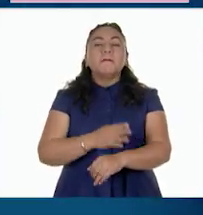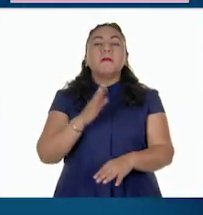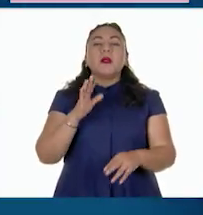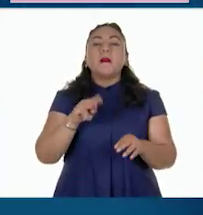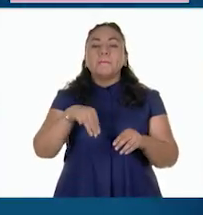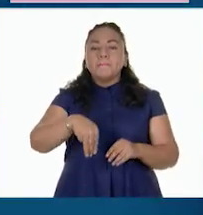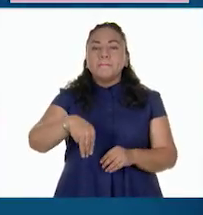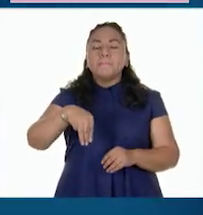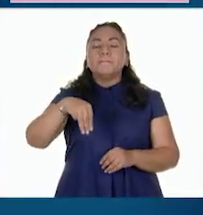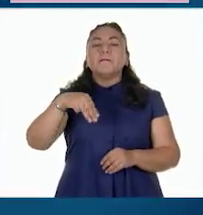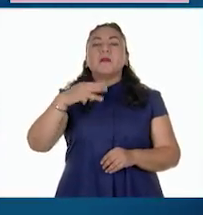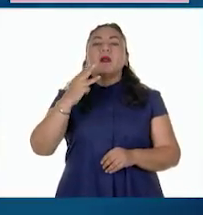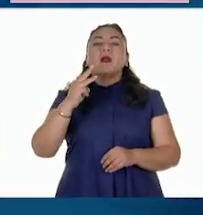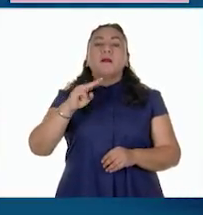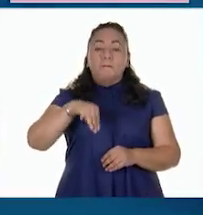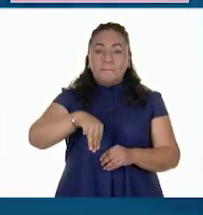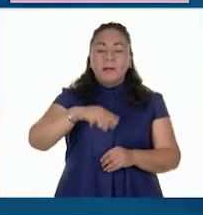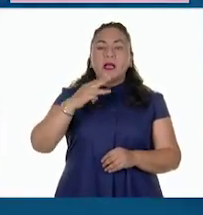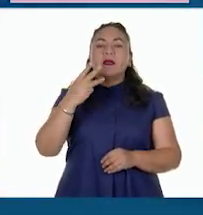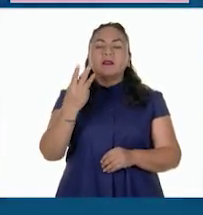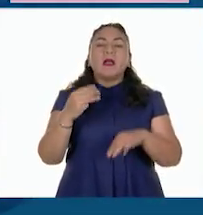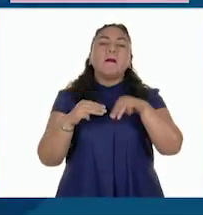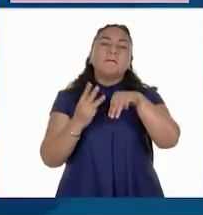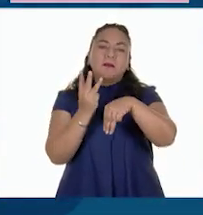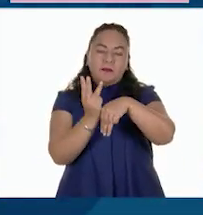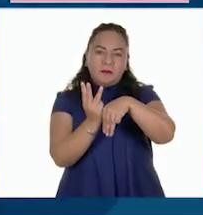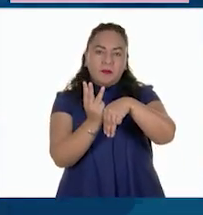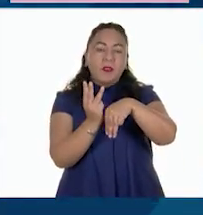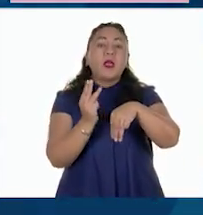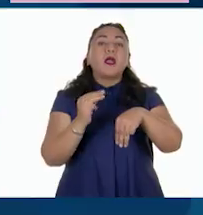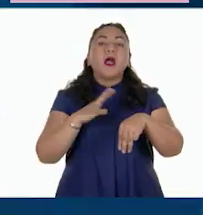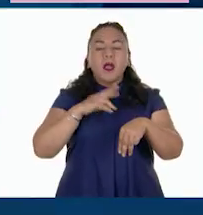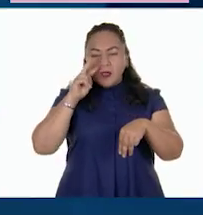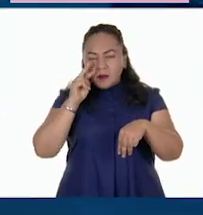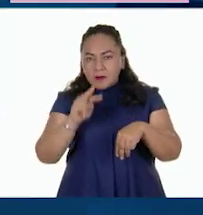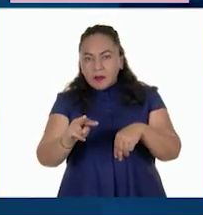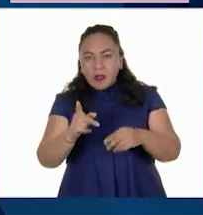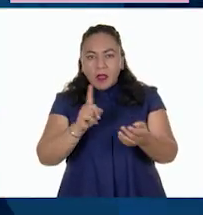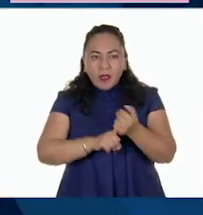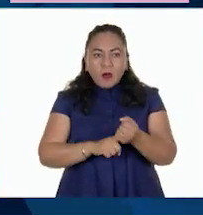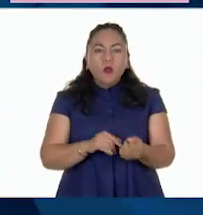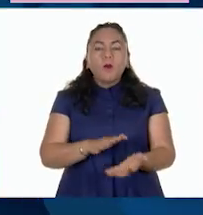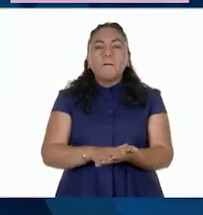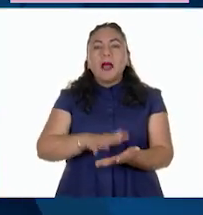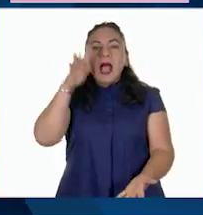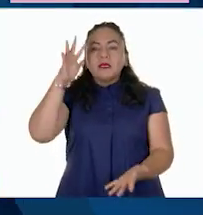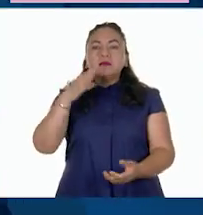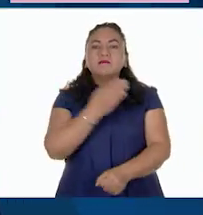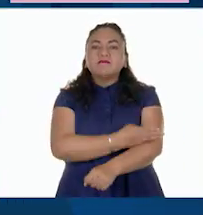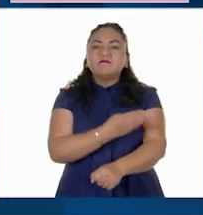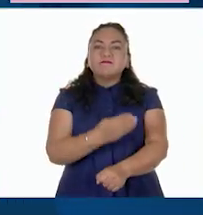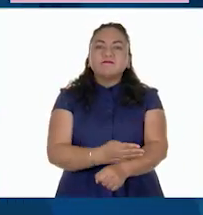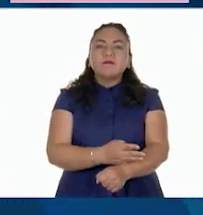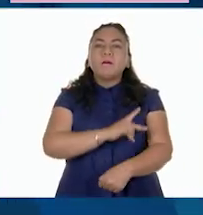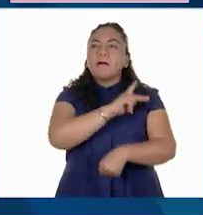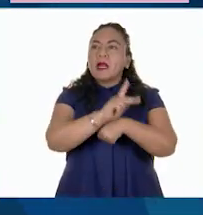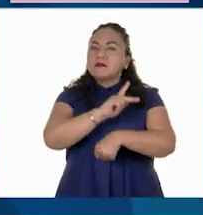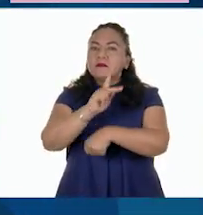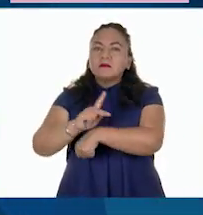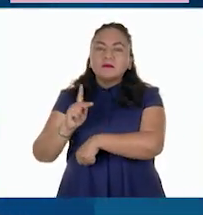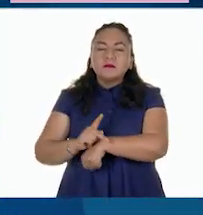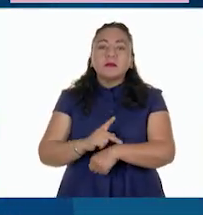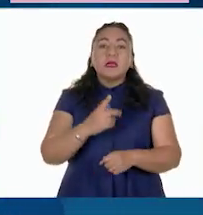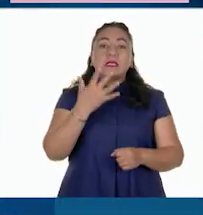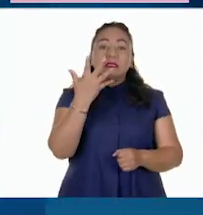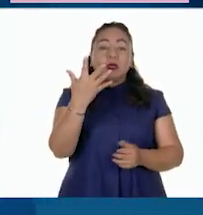metros cúbicos. Con el color café oscuro, se señalan los países que predominan en la producción maderera, con más de